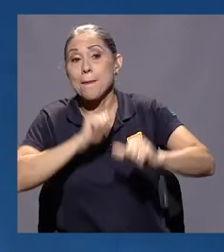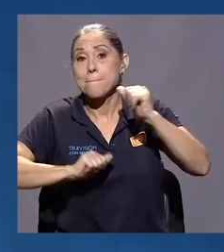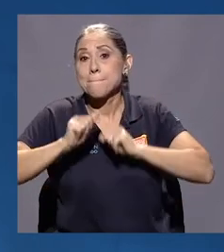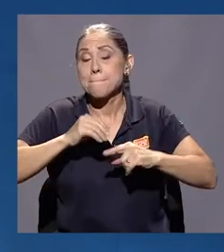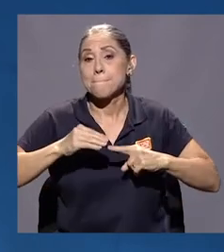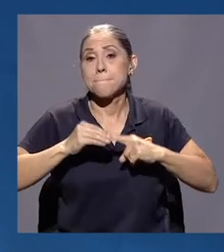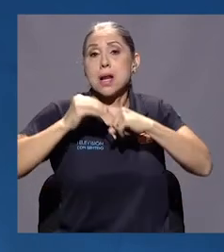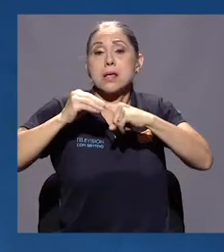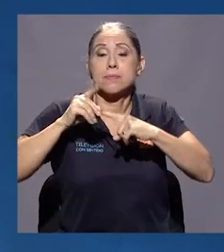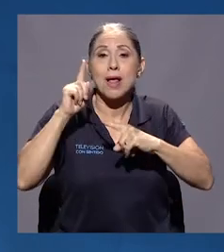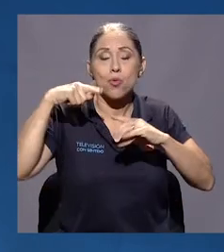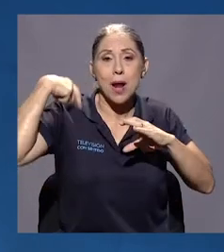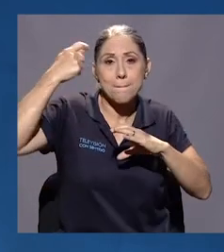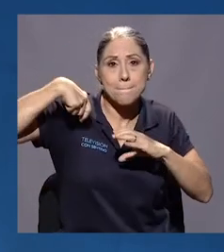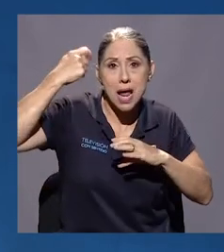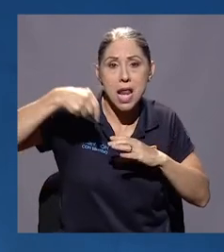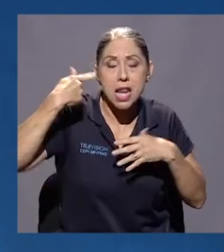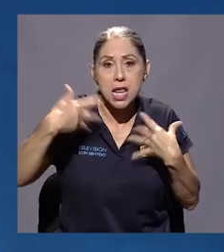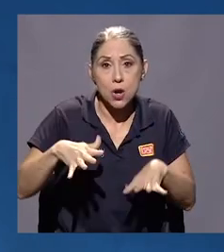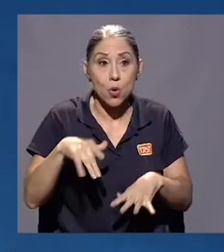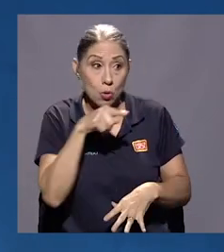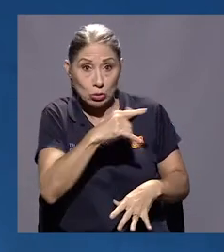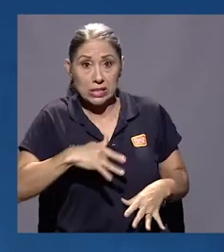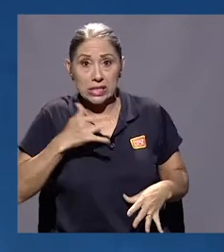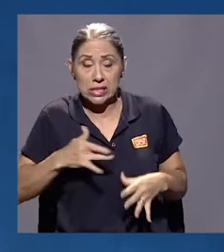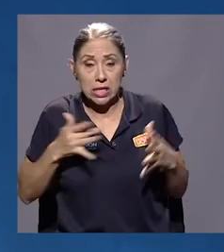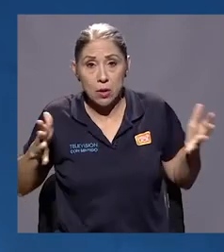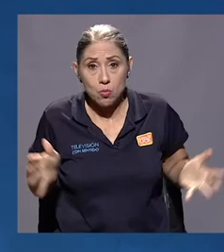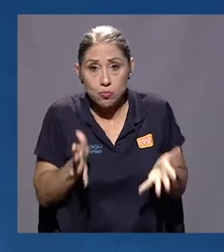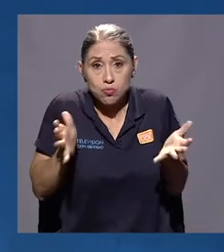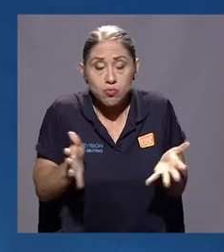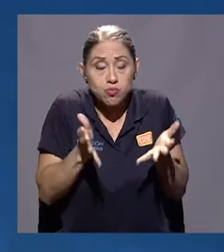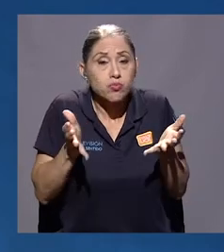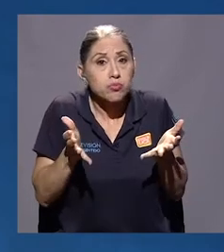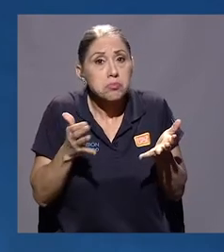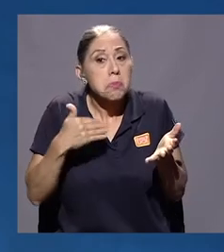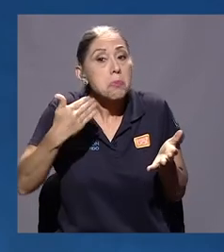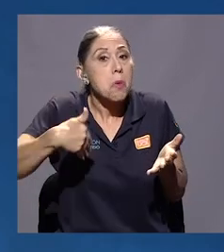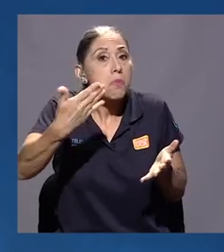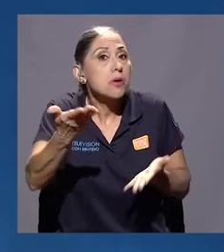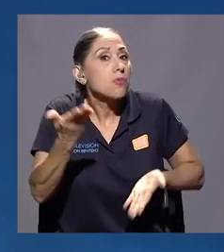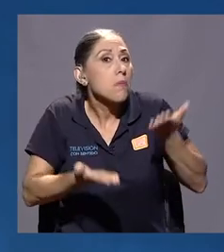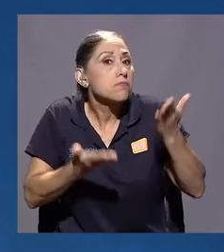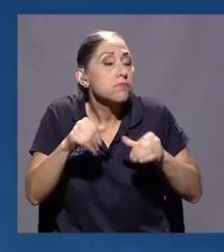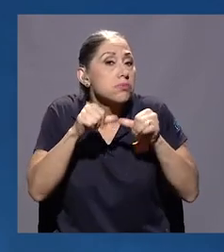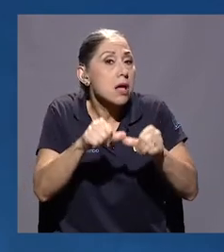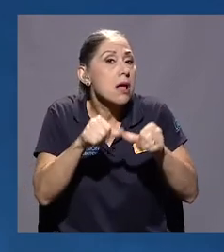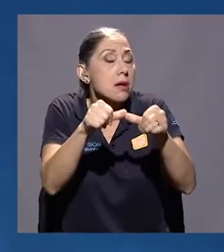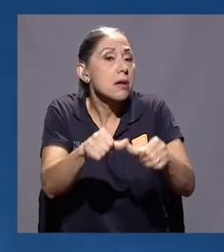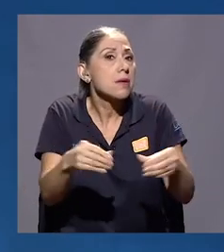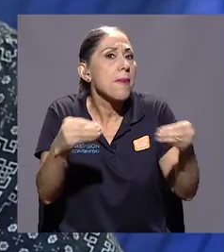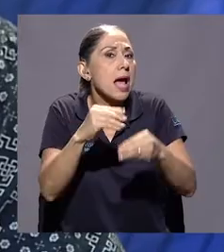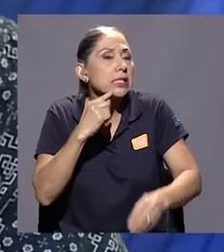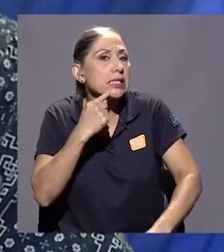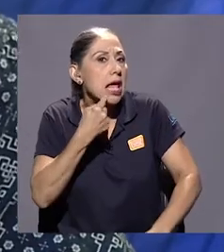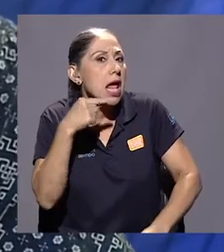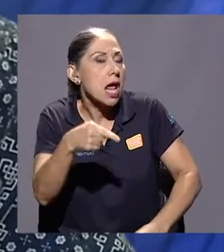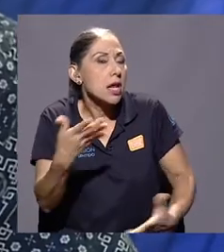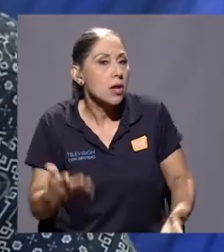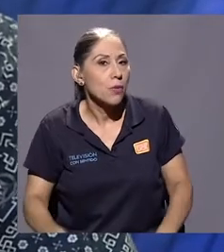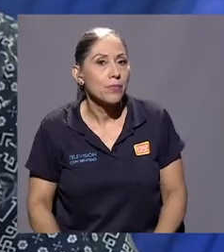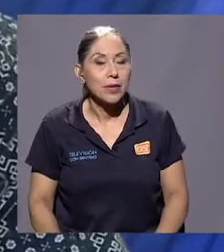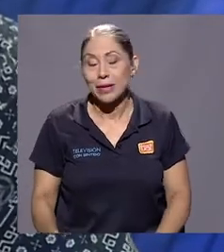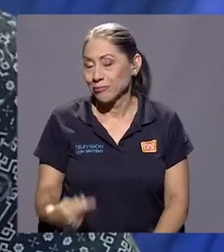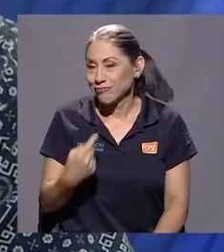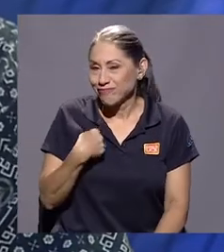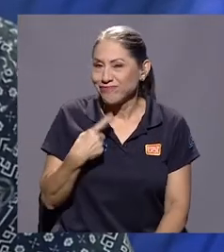largometraje, ¿eso te ha incentivado como a buscar la posibilidad de seguir haciendo esto más en serio? Bueno, ¿qué